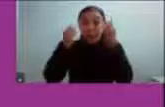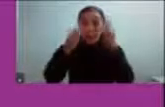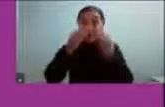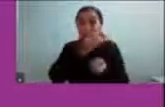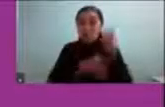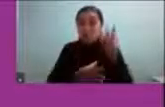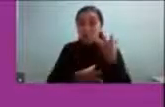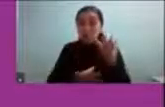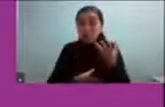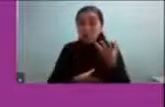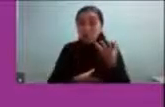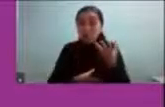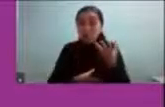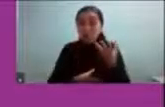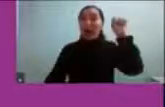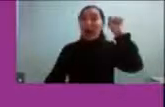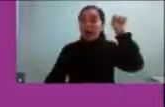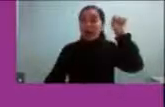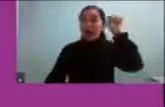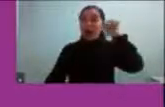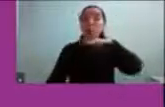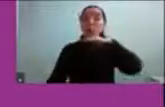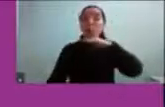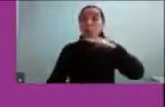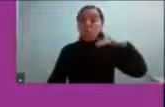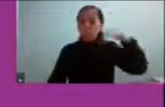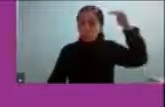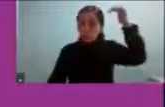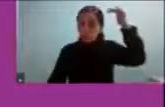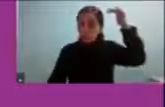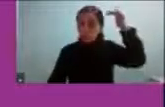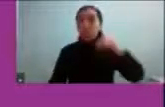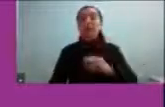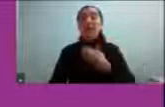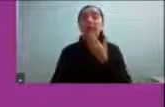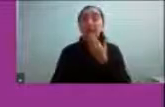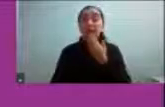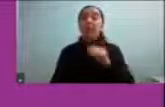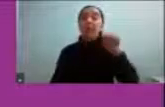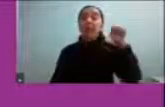en autismo en adultos y que se capaciten en autismo en mujeres